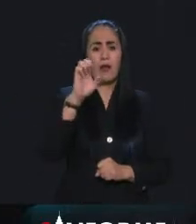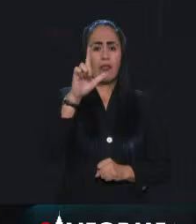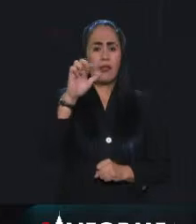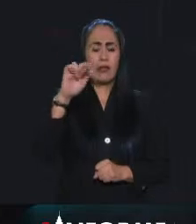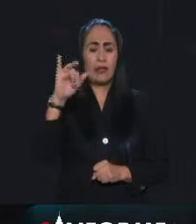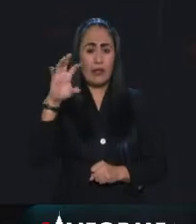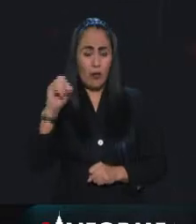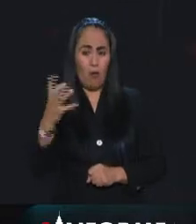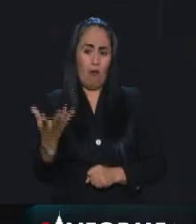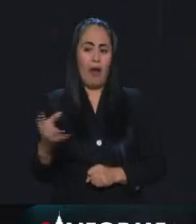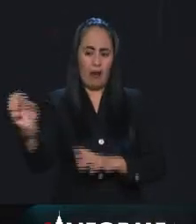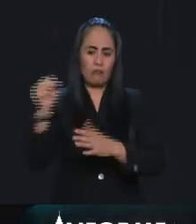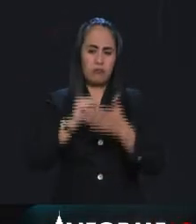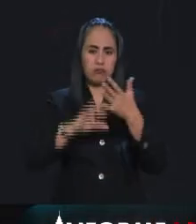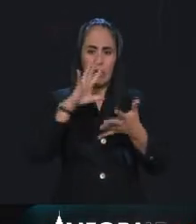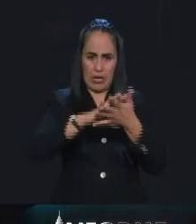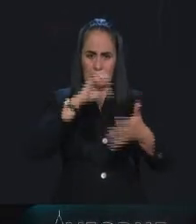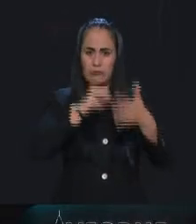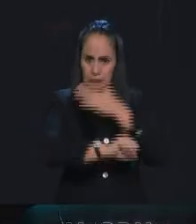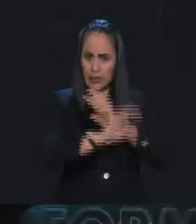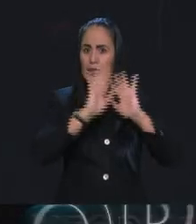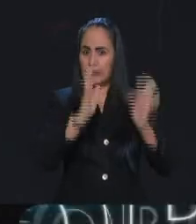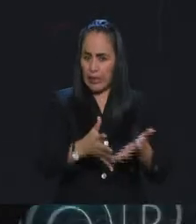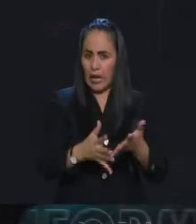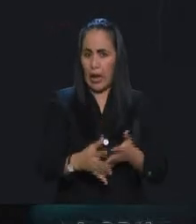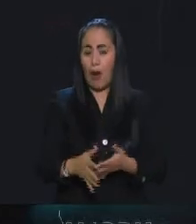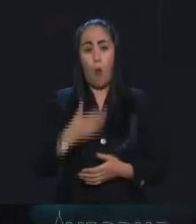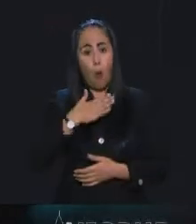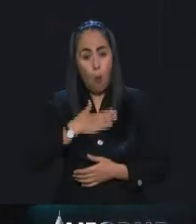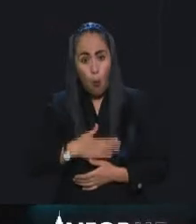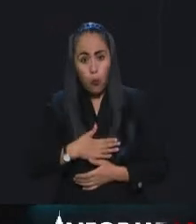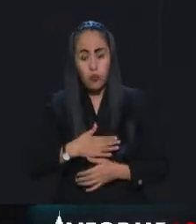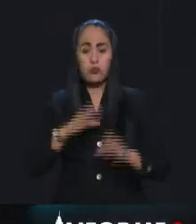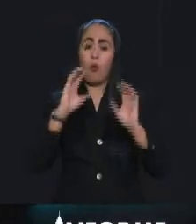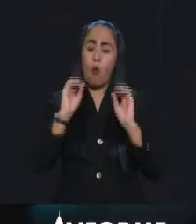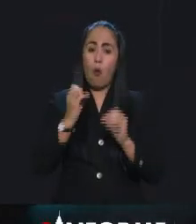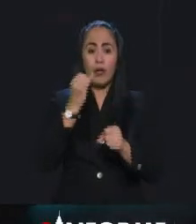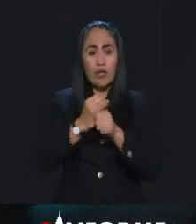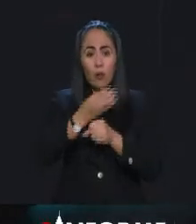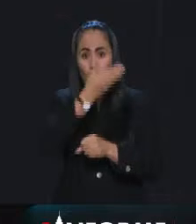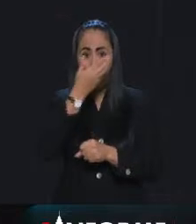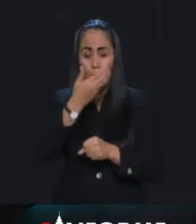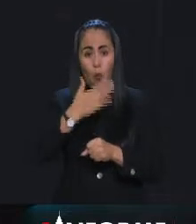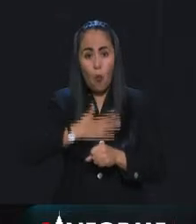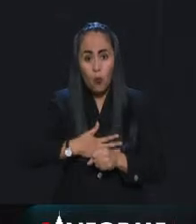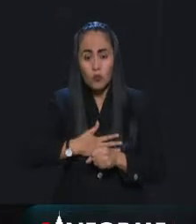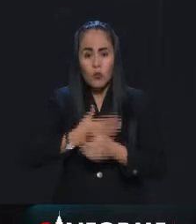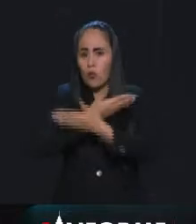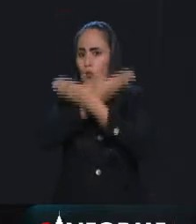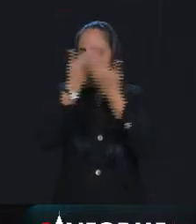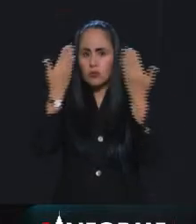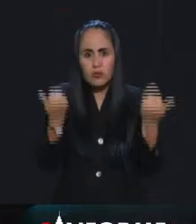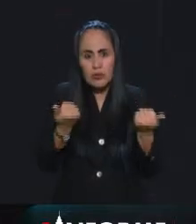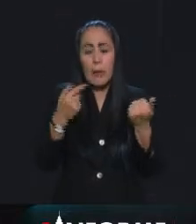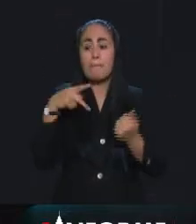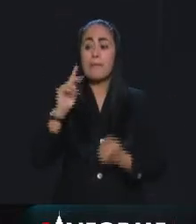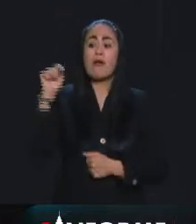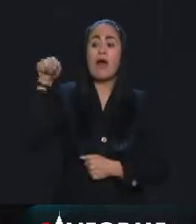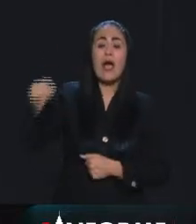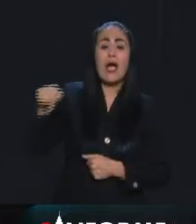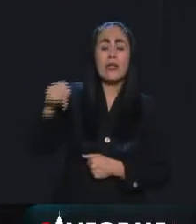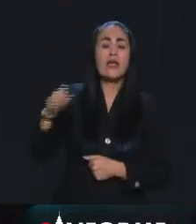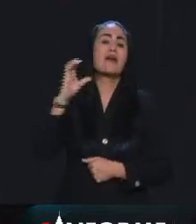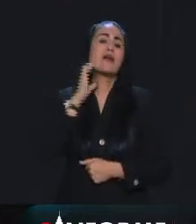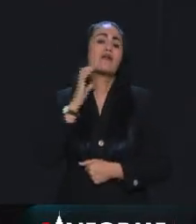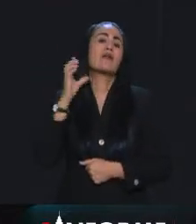si justa o injustamente, no lo sé. Y no ese es el punto, sino lo que desde el Senado se